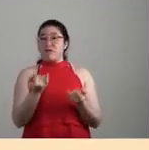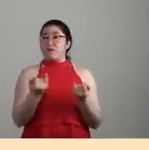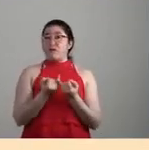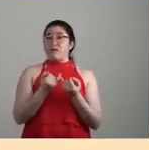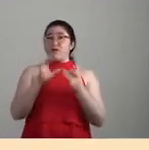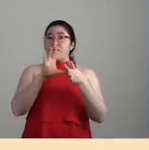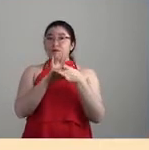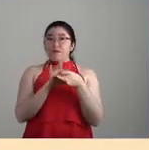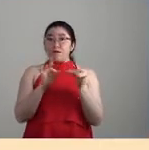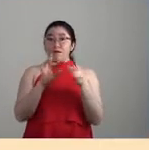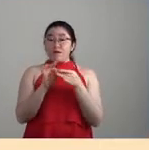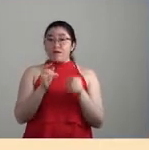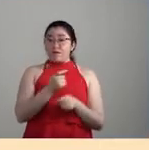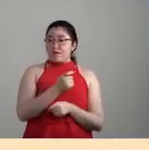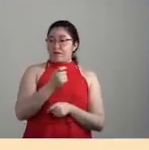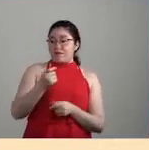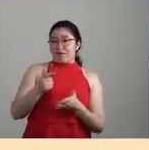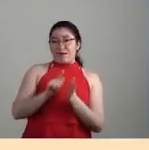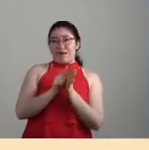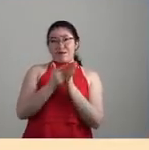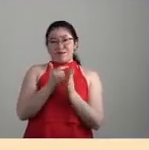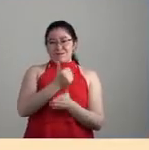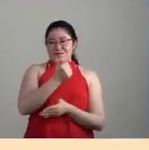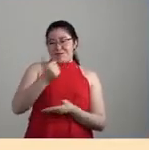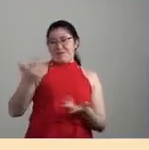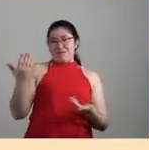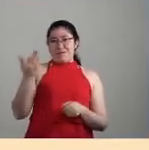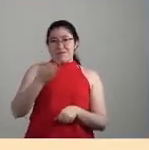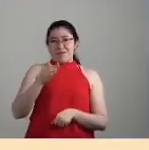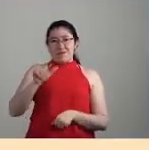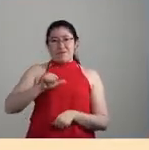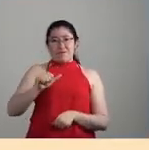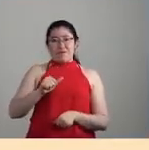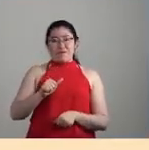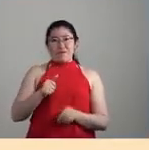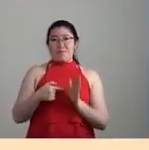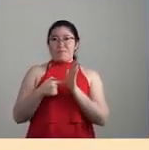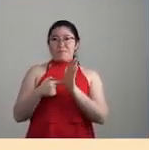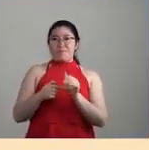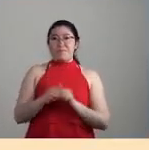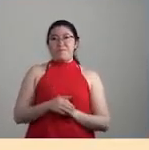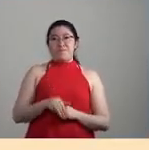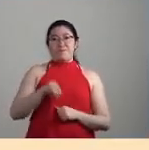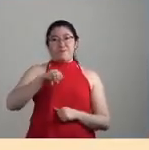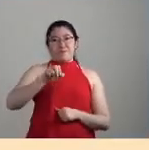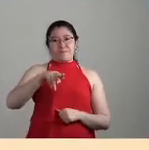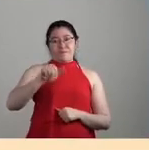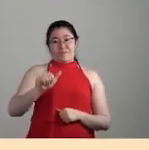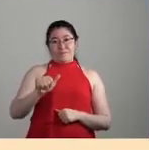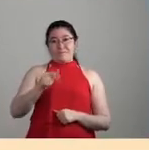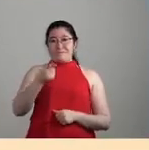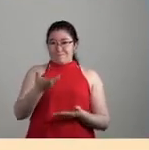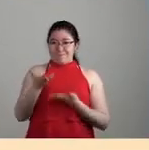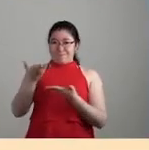poquito de cada uno de los libros que estamos presentando hoy. Mina, tienes la palabra. Gracias.